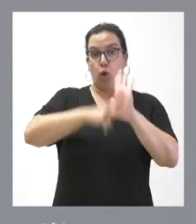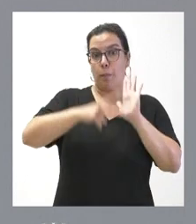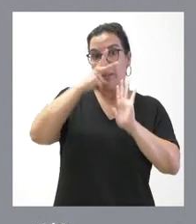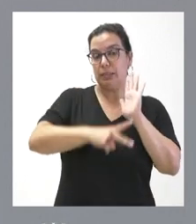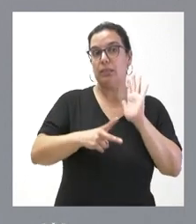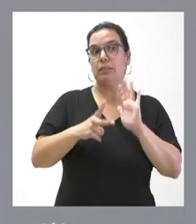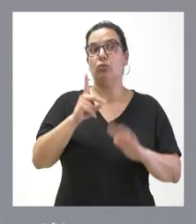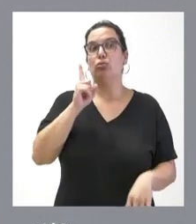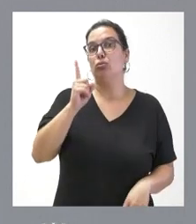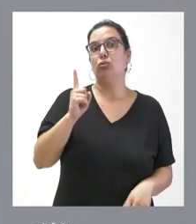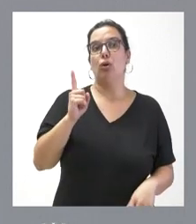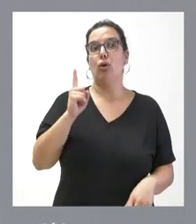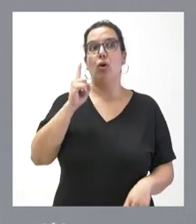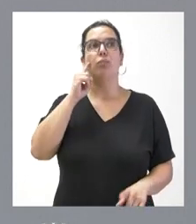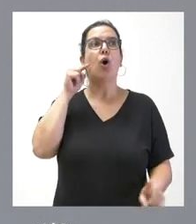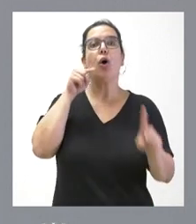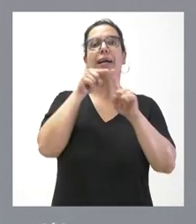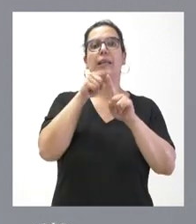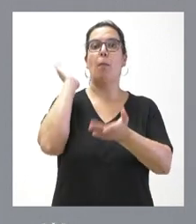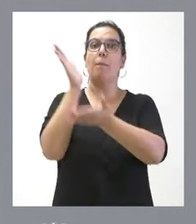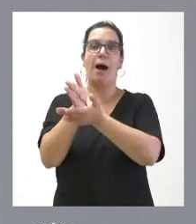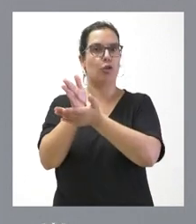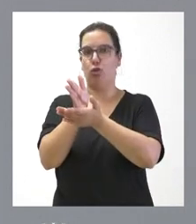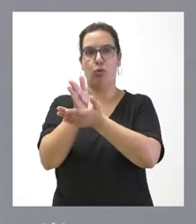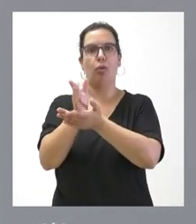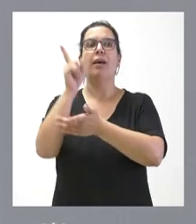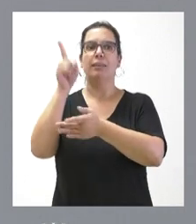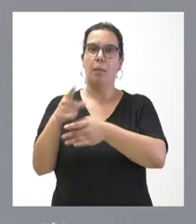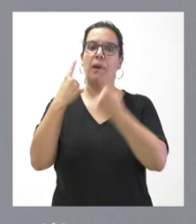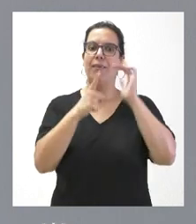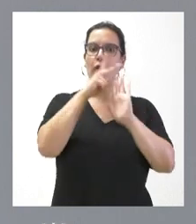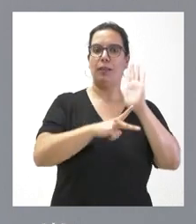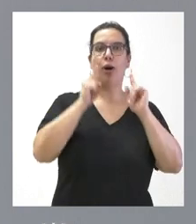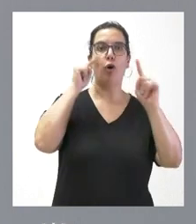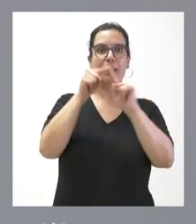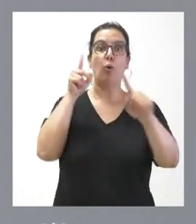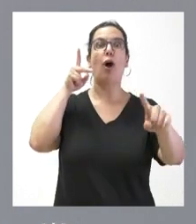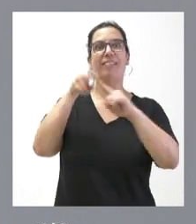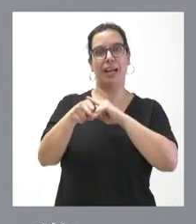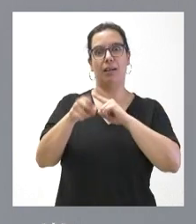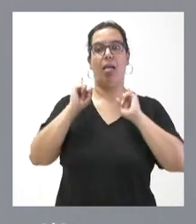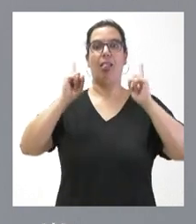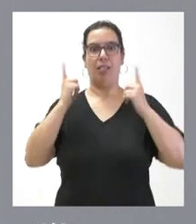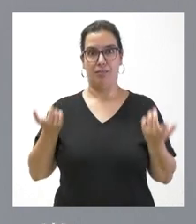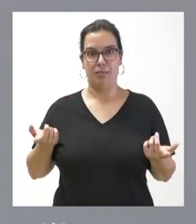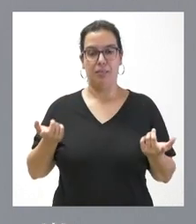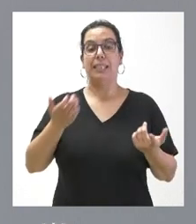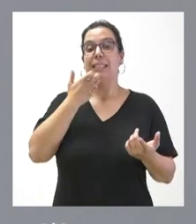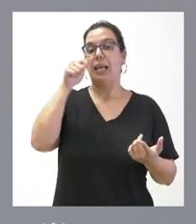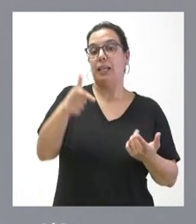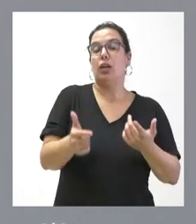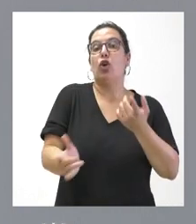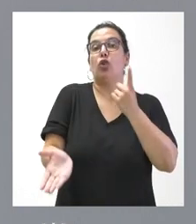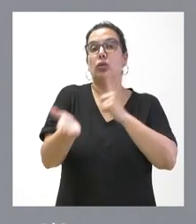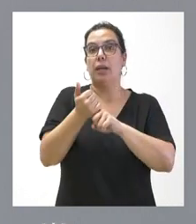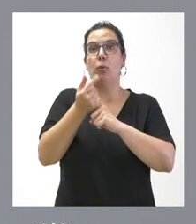solo tienen como objetivo castigar el delito, sino también a veces evitar los delitos. En este caso, si estamos consiguiendo que